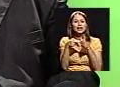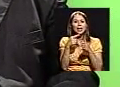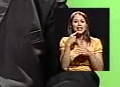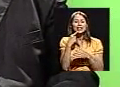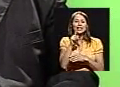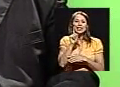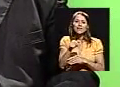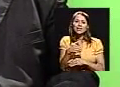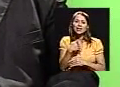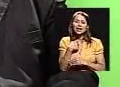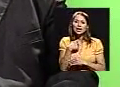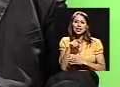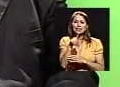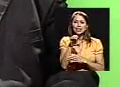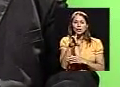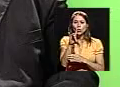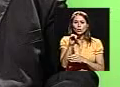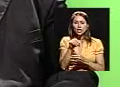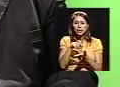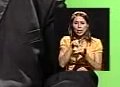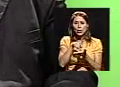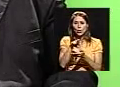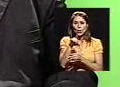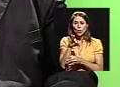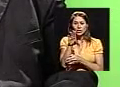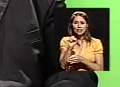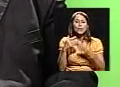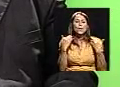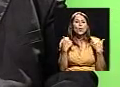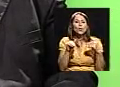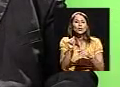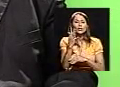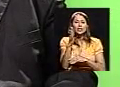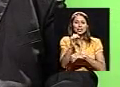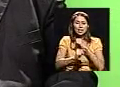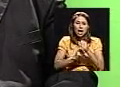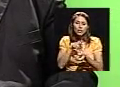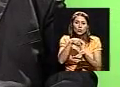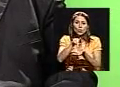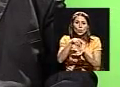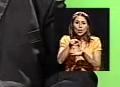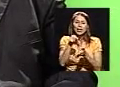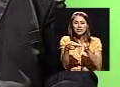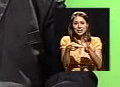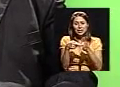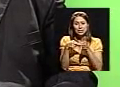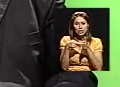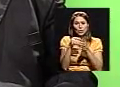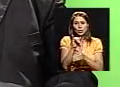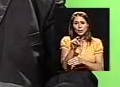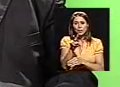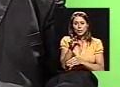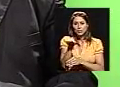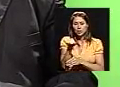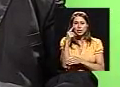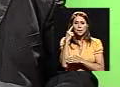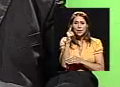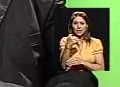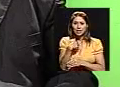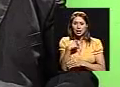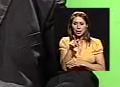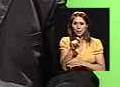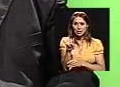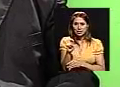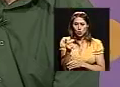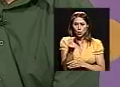cotizados, 180 cuotas. Ese es el requisito, al menos, en invalidez, dejes y muerte, para poder optar por la pensión. Ahora, siempre